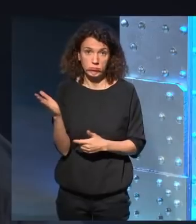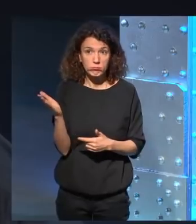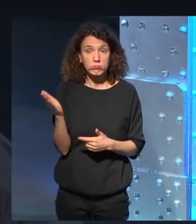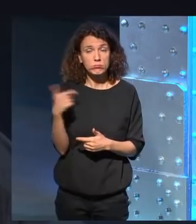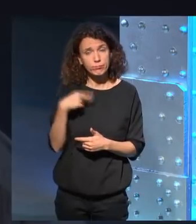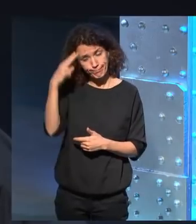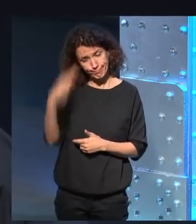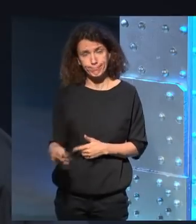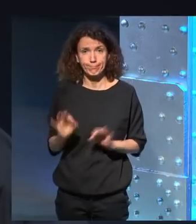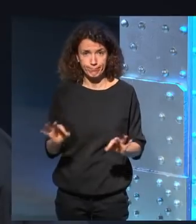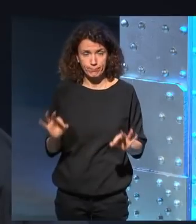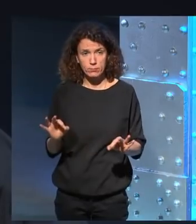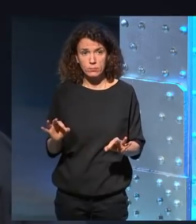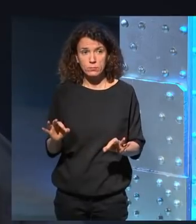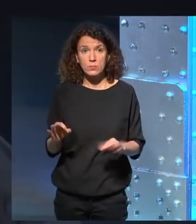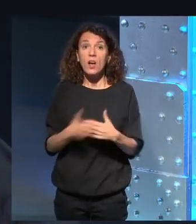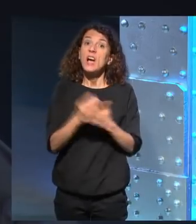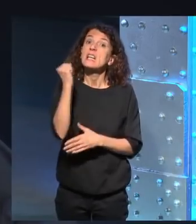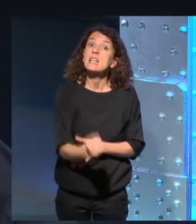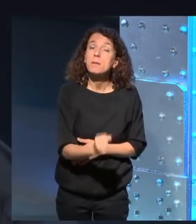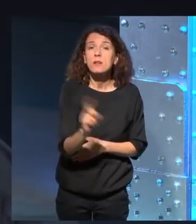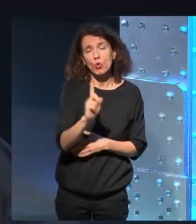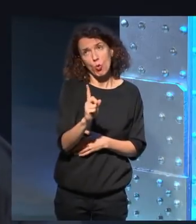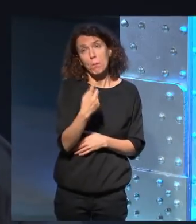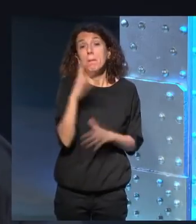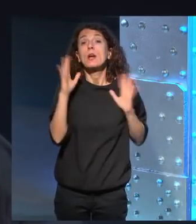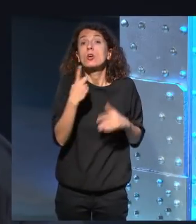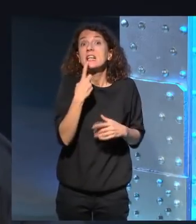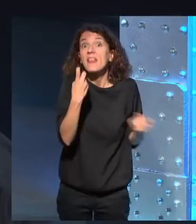no diré al crimen pero bueno si lo necesitan